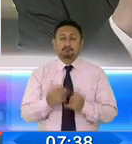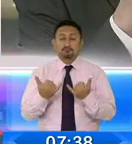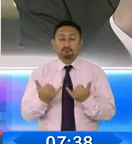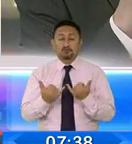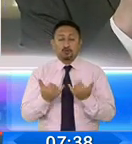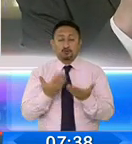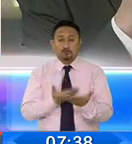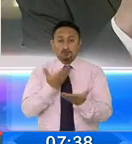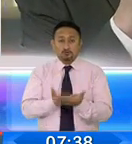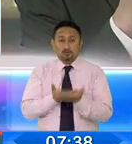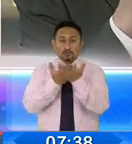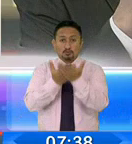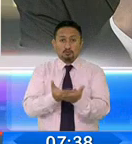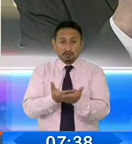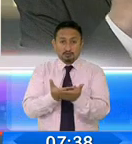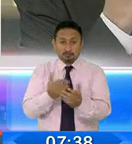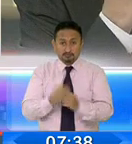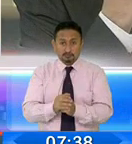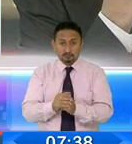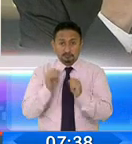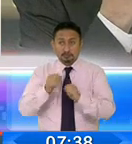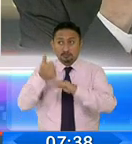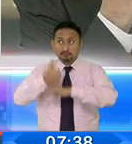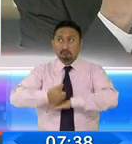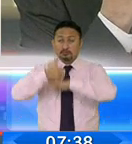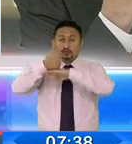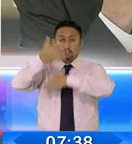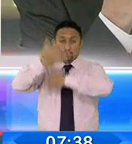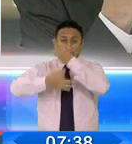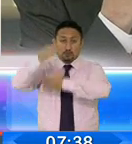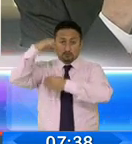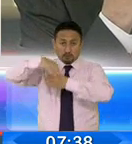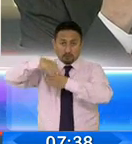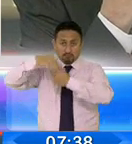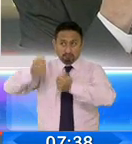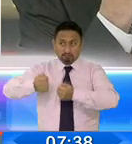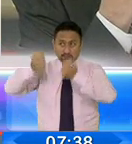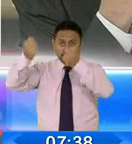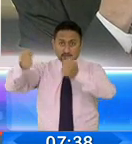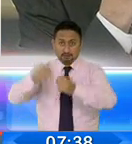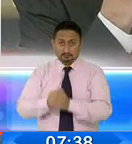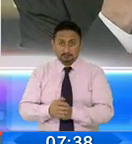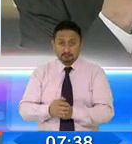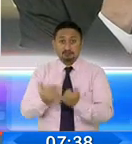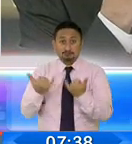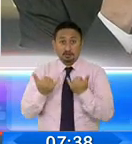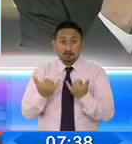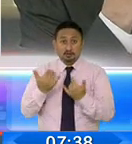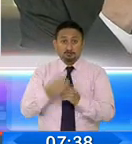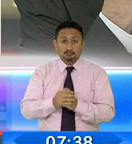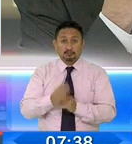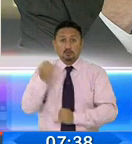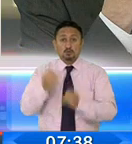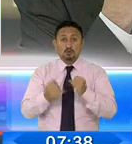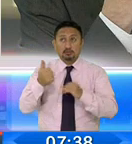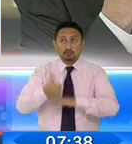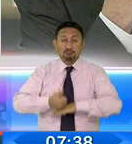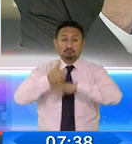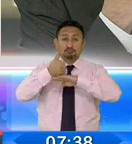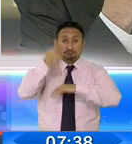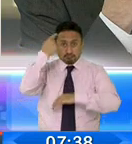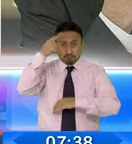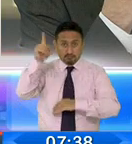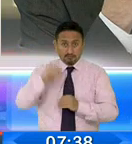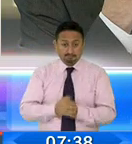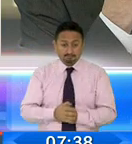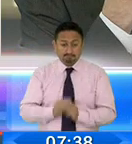subjetivo de impugnación ante el Tribunal Contencioso Electoral. Ahí será la última instancia que nos quede. Y